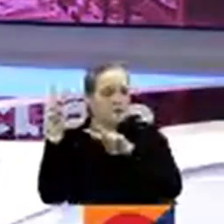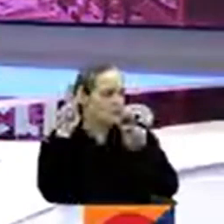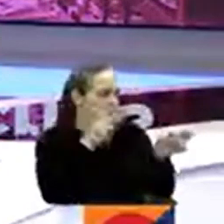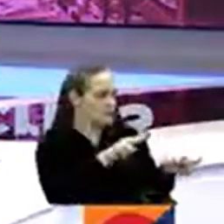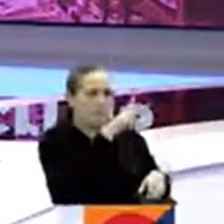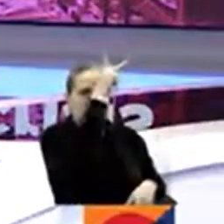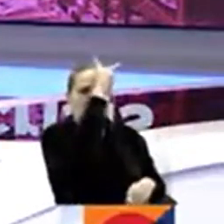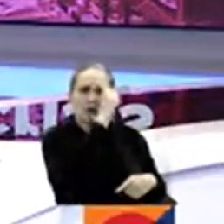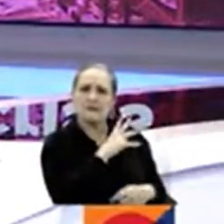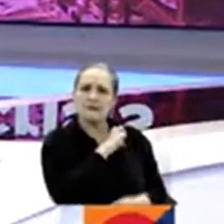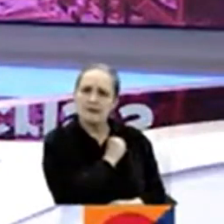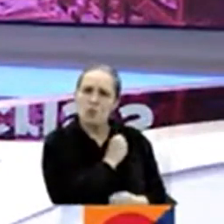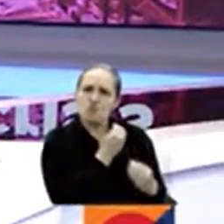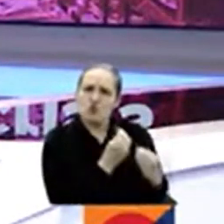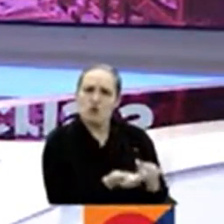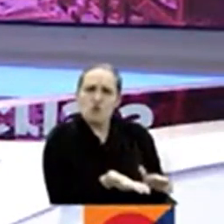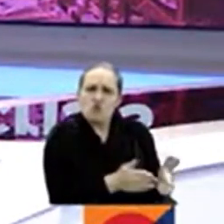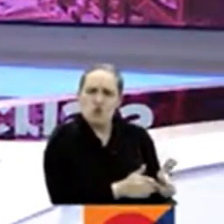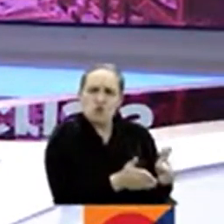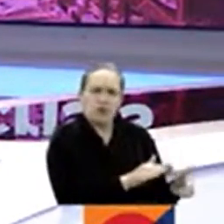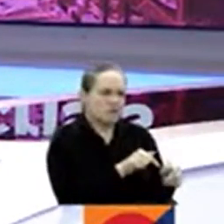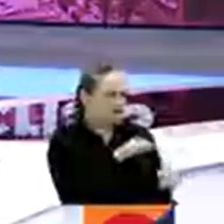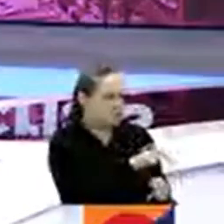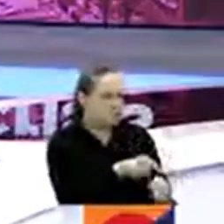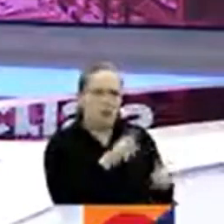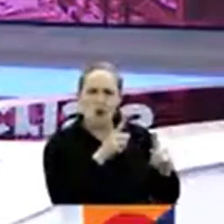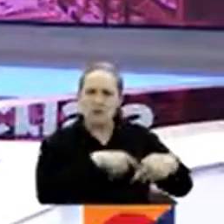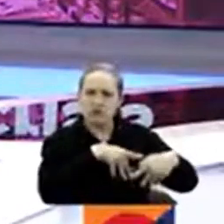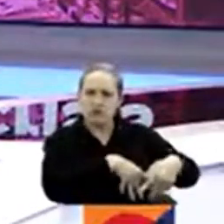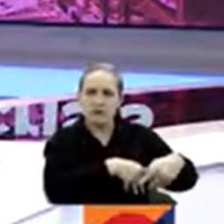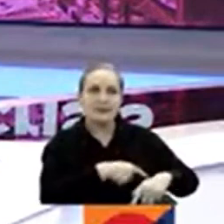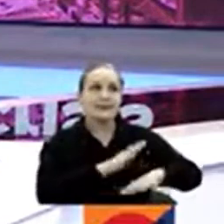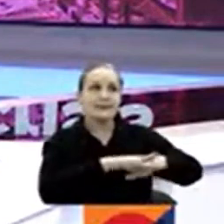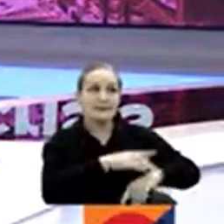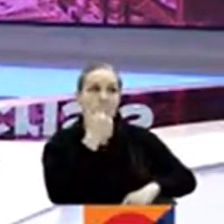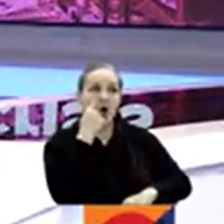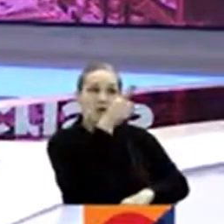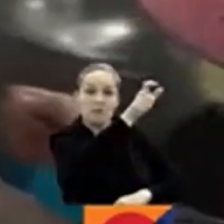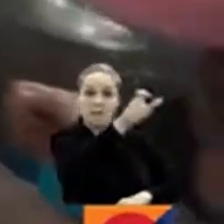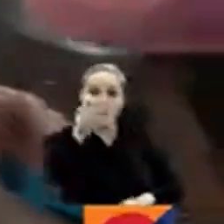protestas, los organismos instaron a las fuerzas del orden a mantener la legalidad.